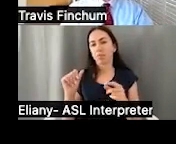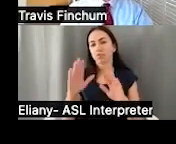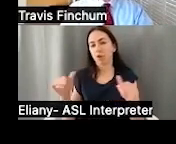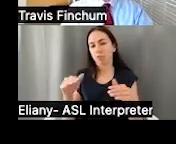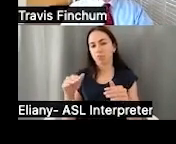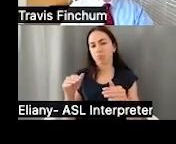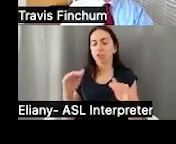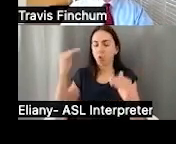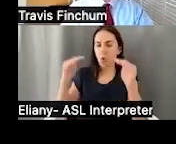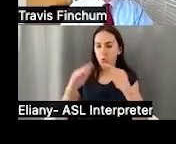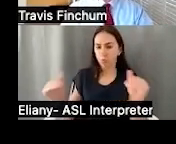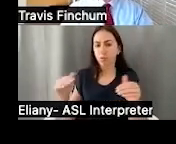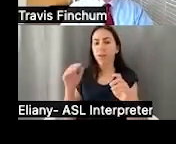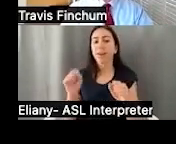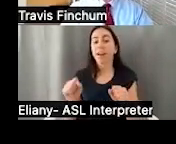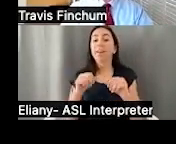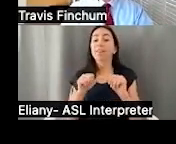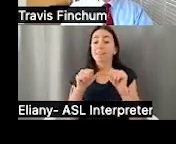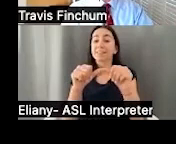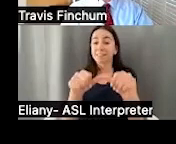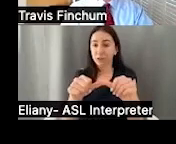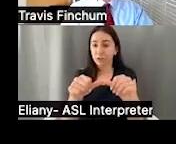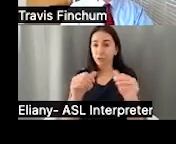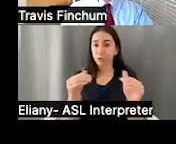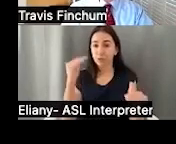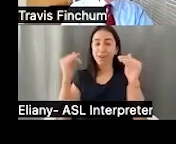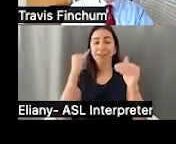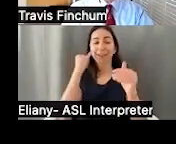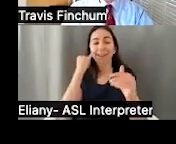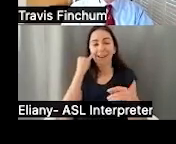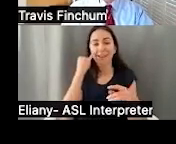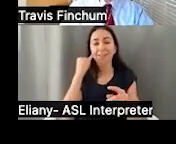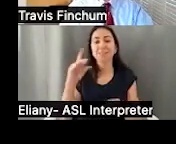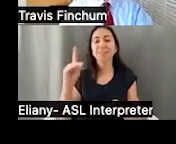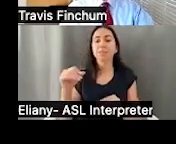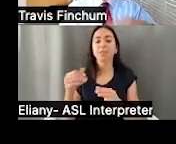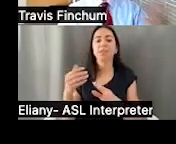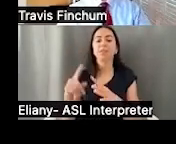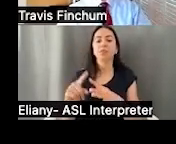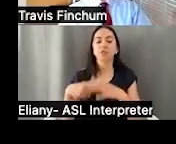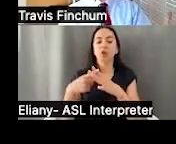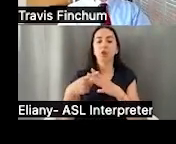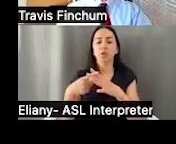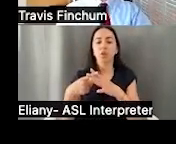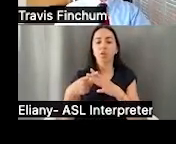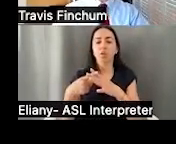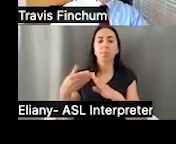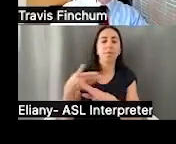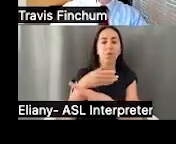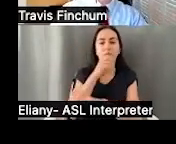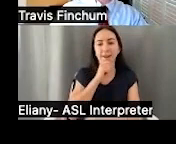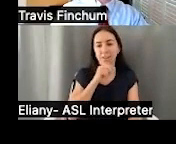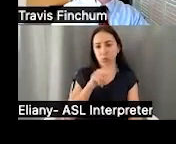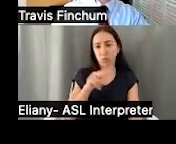adulto niño con discapacidad. Y puede pasar a ser más allá de los 18 años, siempre y